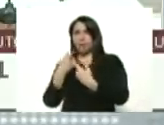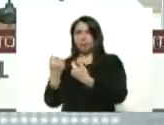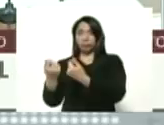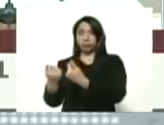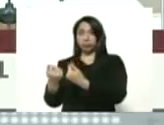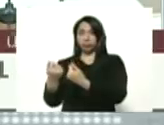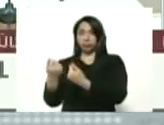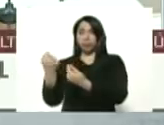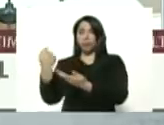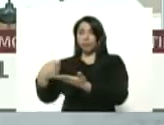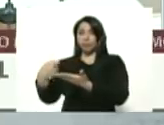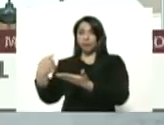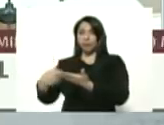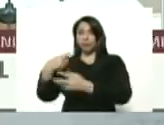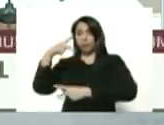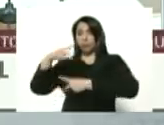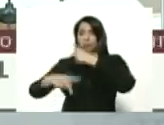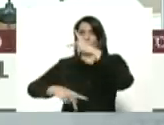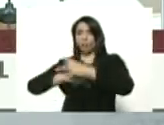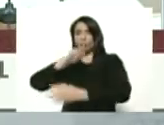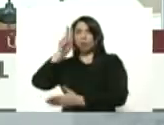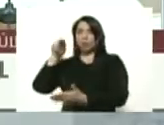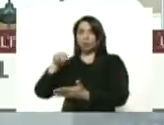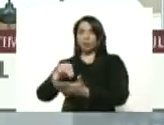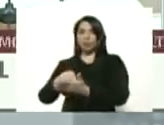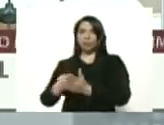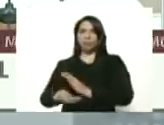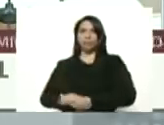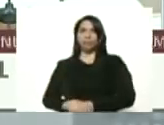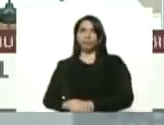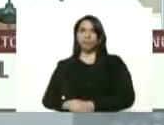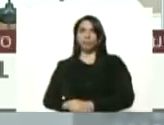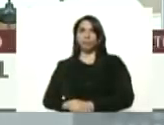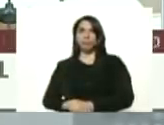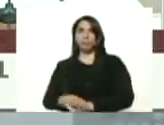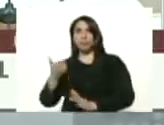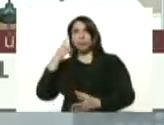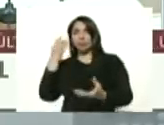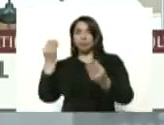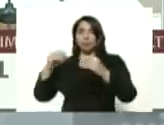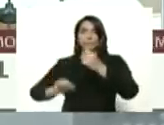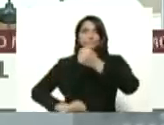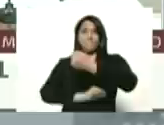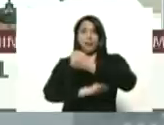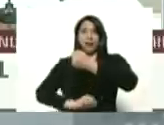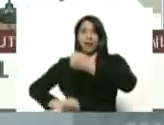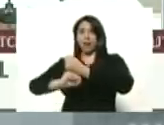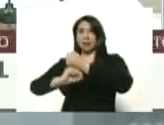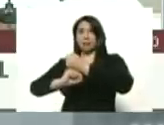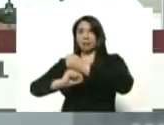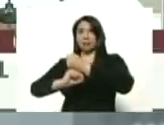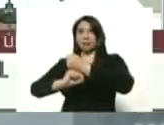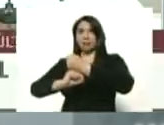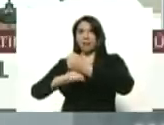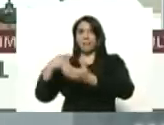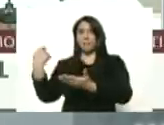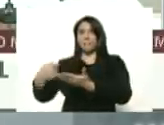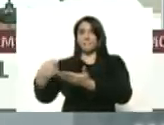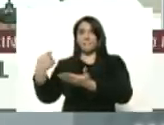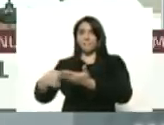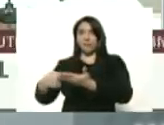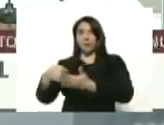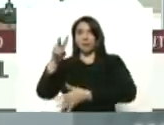insumos para la producción nacional se estableció una base exenta en el pago de impuestos a la renta 2019